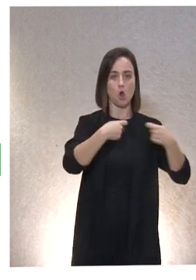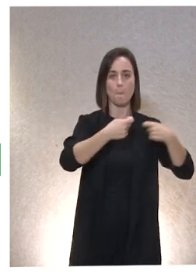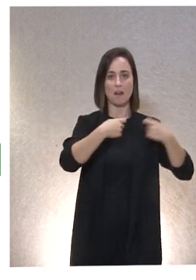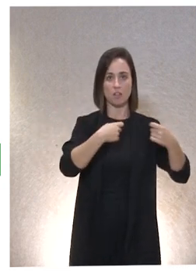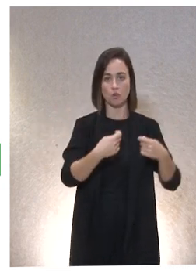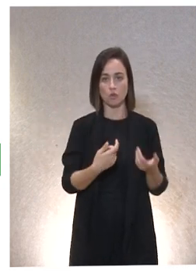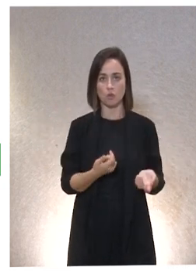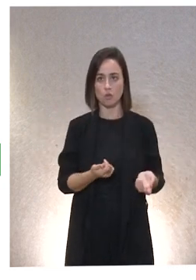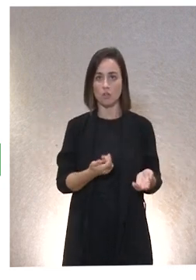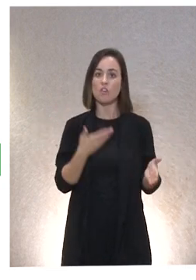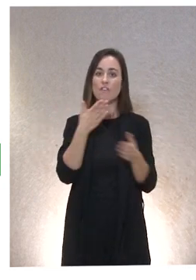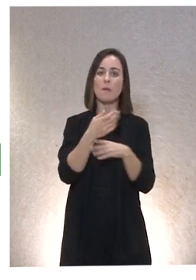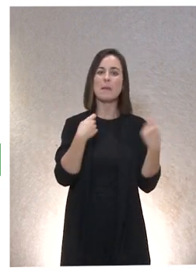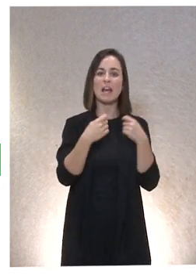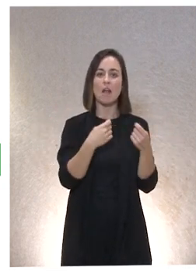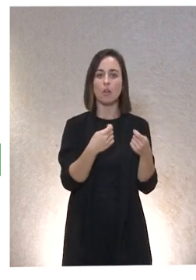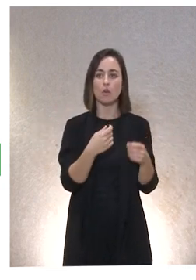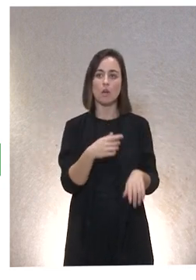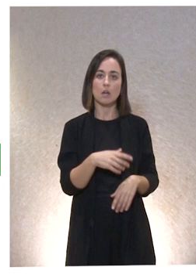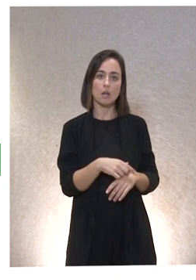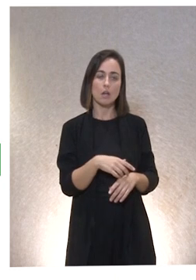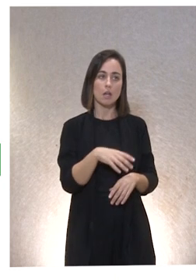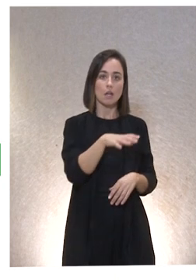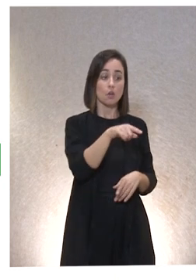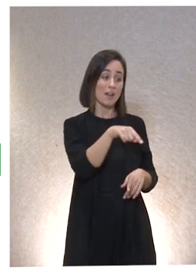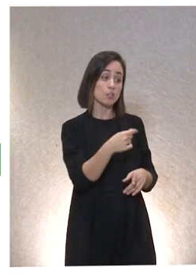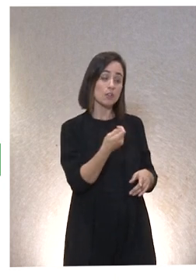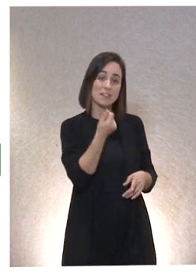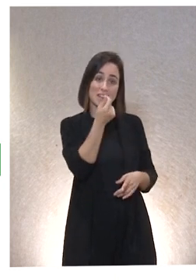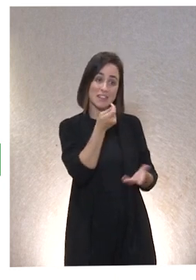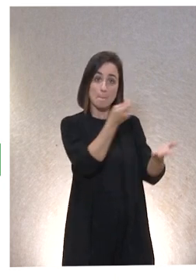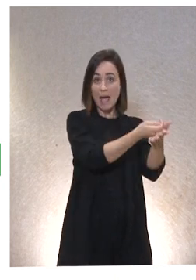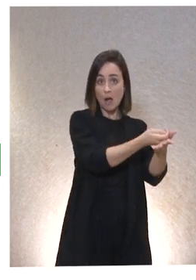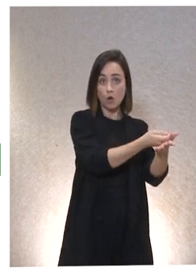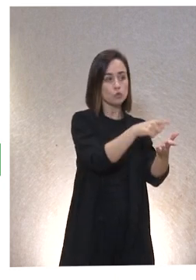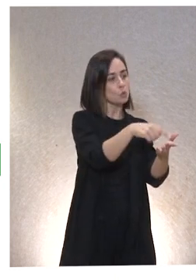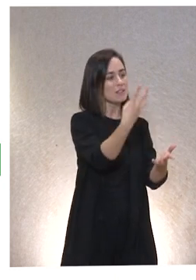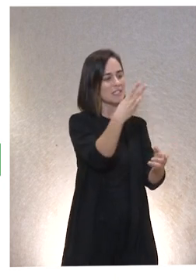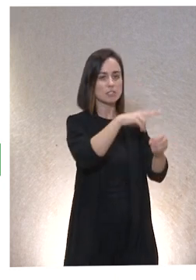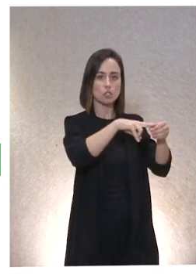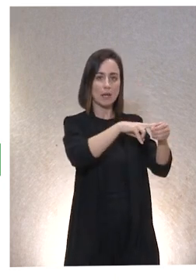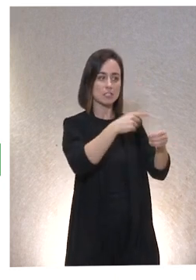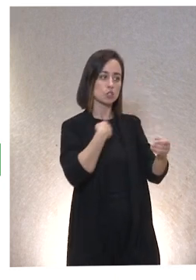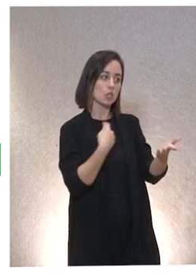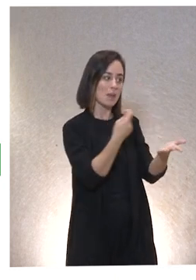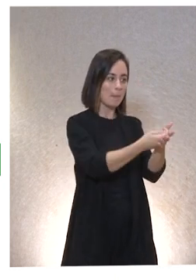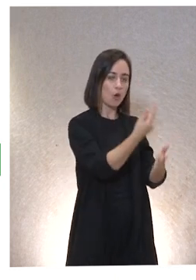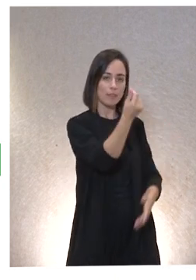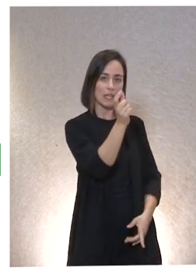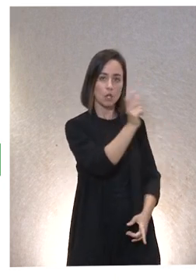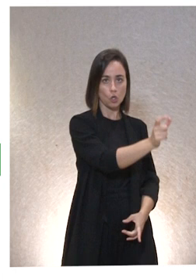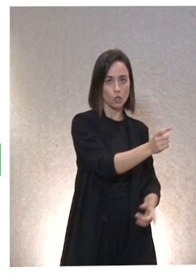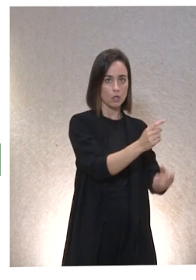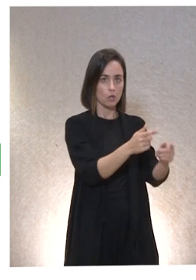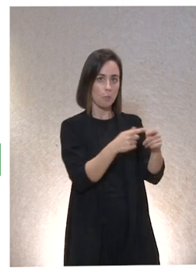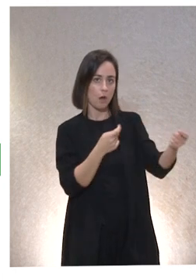voy a estar ahí en el mercado diciendo, oye, tú, aquí no sé qué. aquí te doy, tú, dame tres tomates y yo te doy esta cantidad. equivalente.